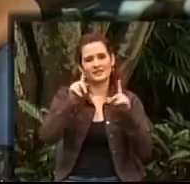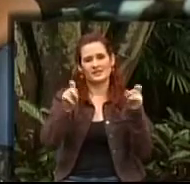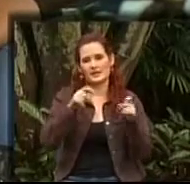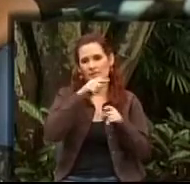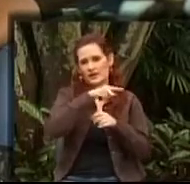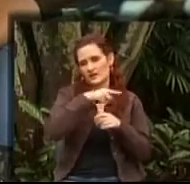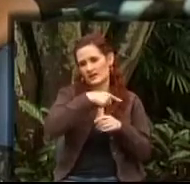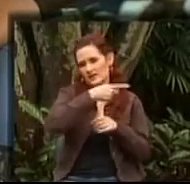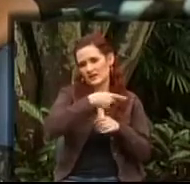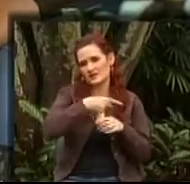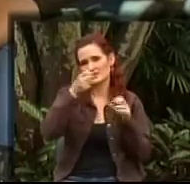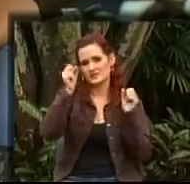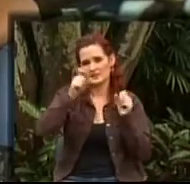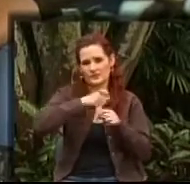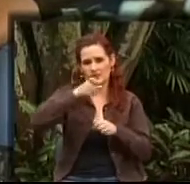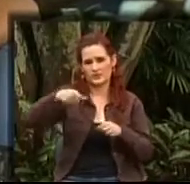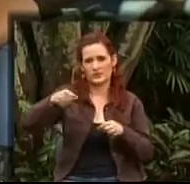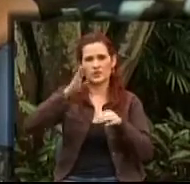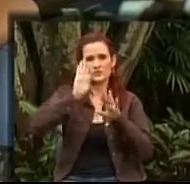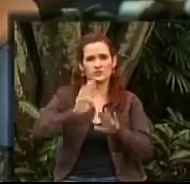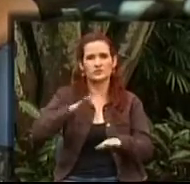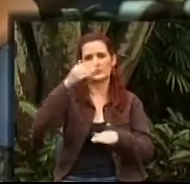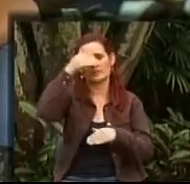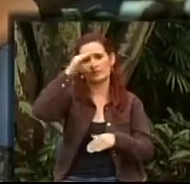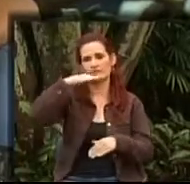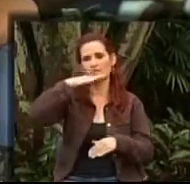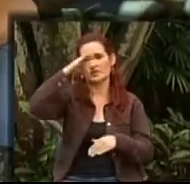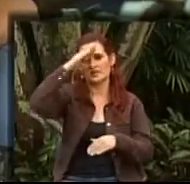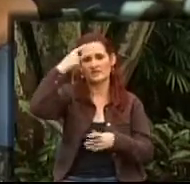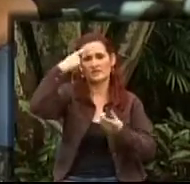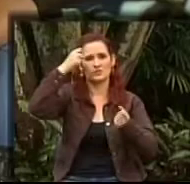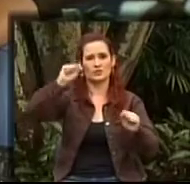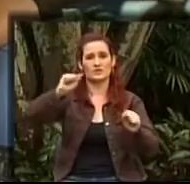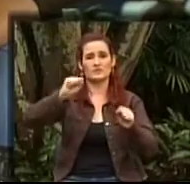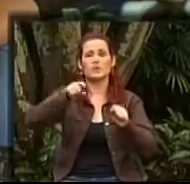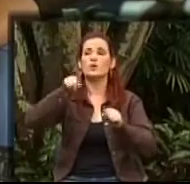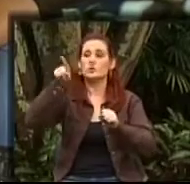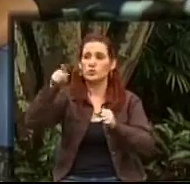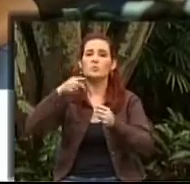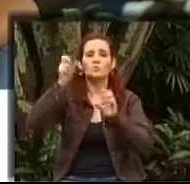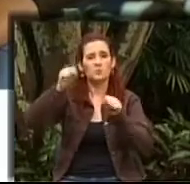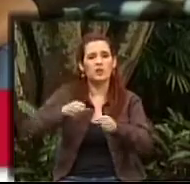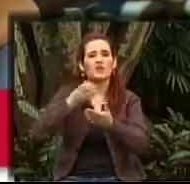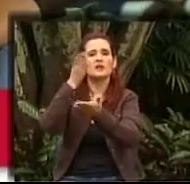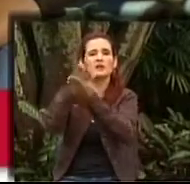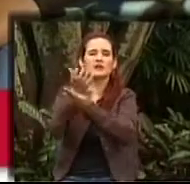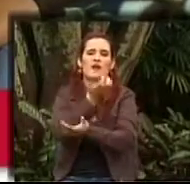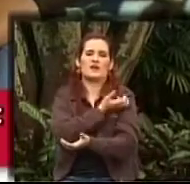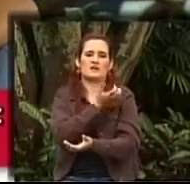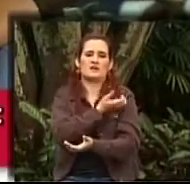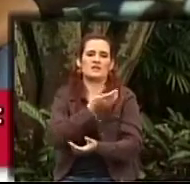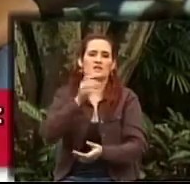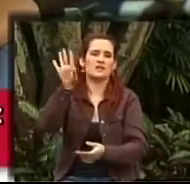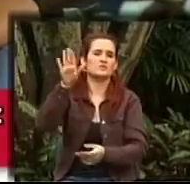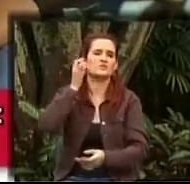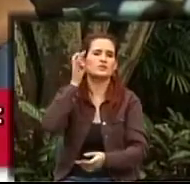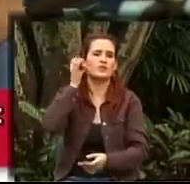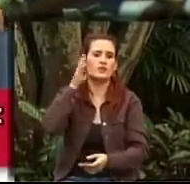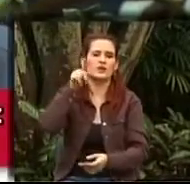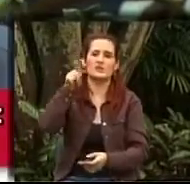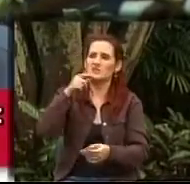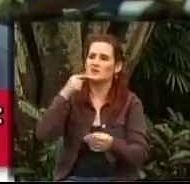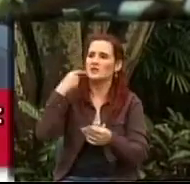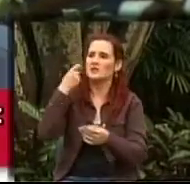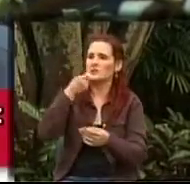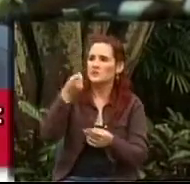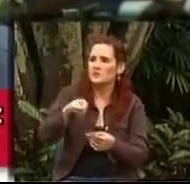de Medellín, pero obviamente hay unas políticas que son desde el ámbito nacional, es muy importante que vayas a la Alcaldía de Río Negro, que busques la Secretaría de Salud de